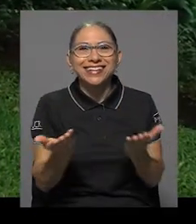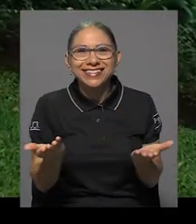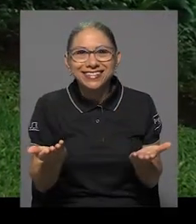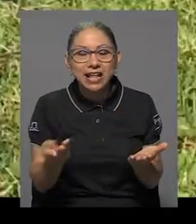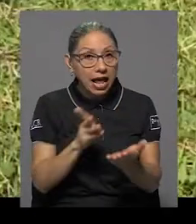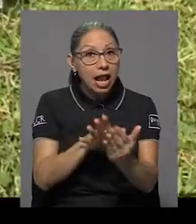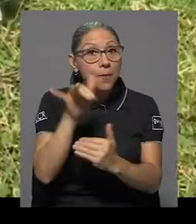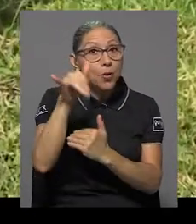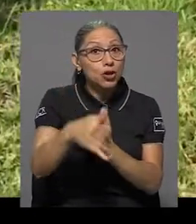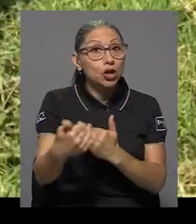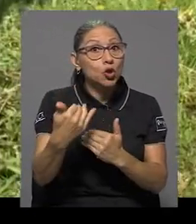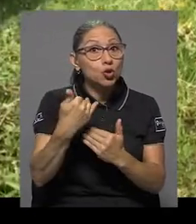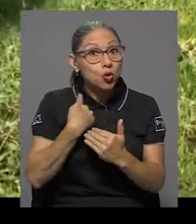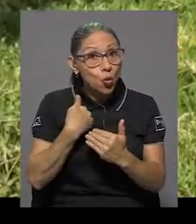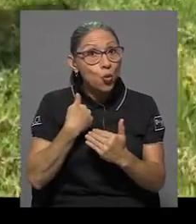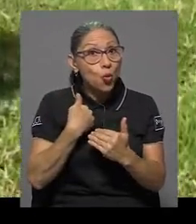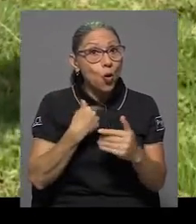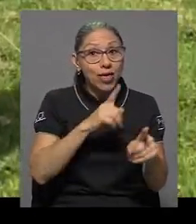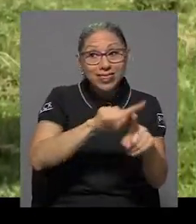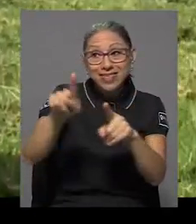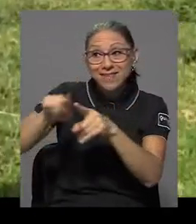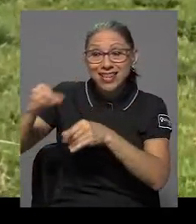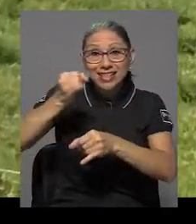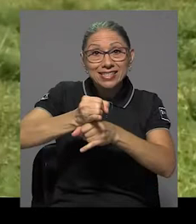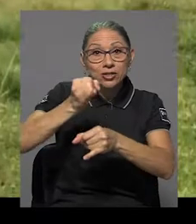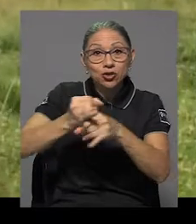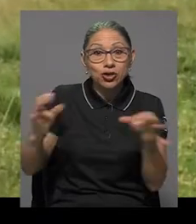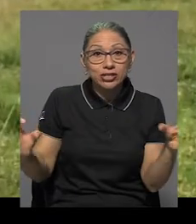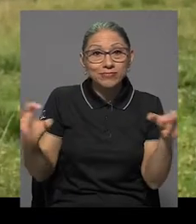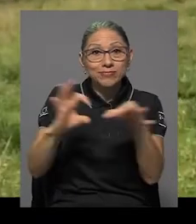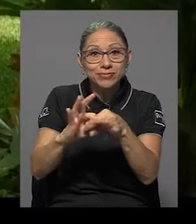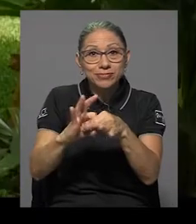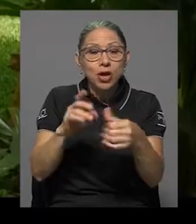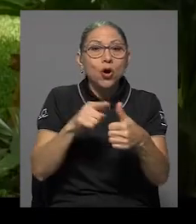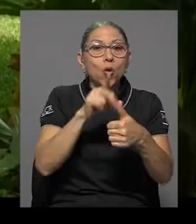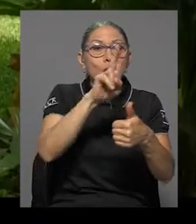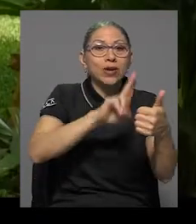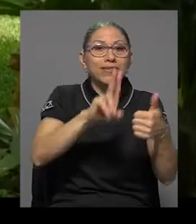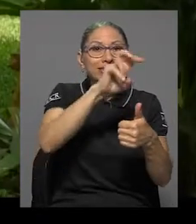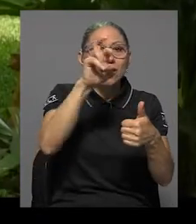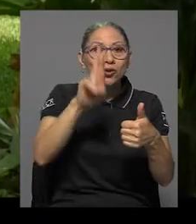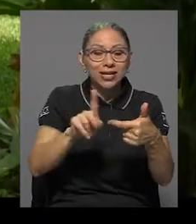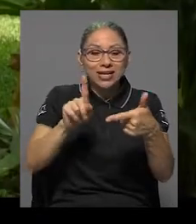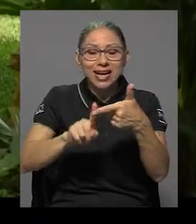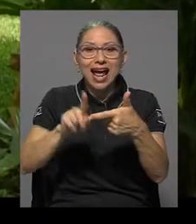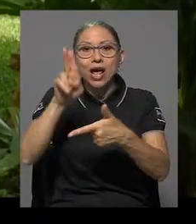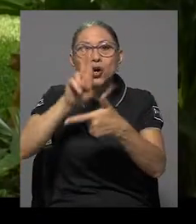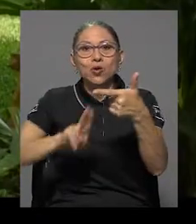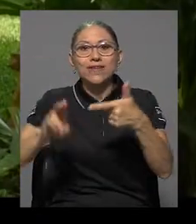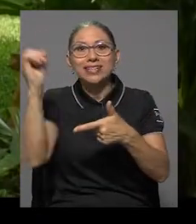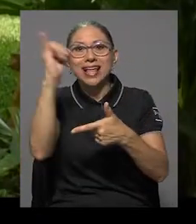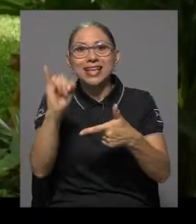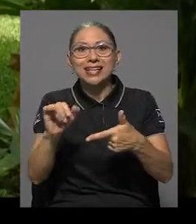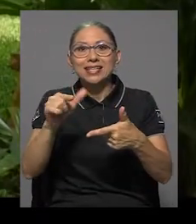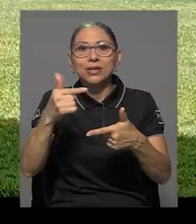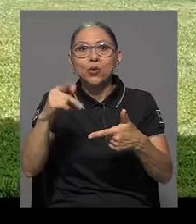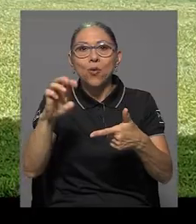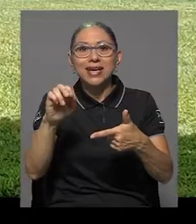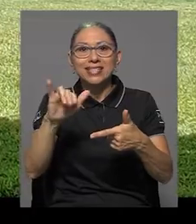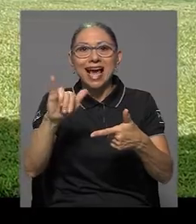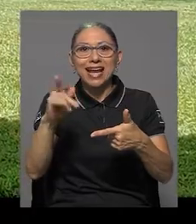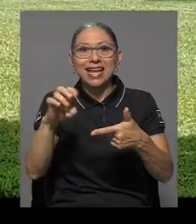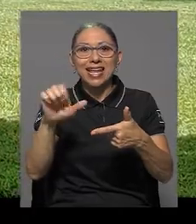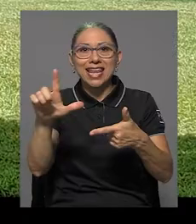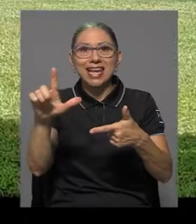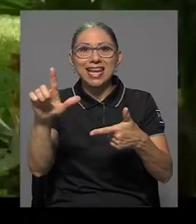El proyecto contó con la alianza interinstitucional entre la Universidad de Costa Rica y la Universidad de las Artes de